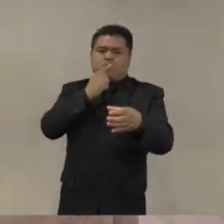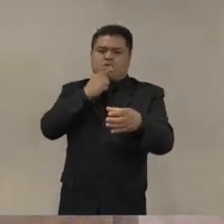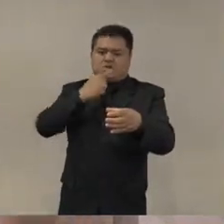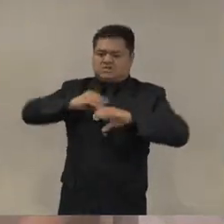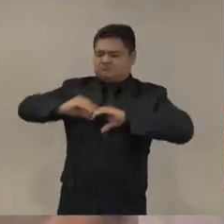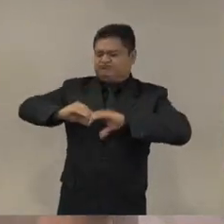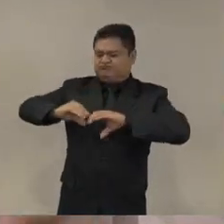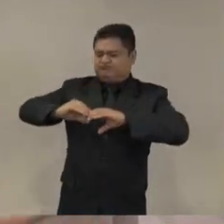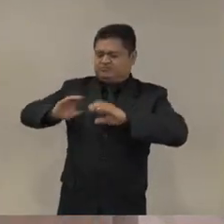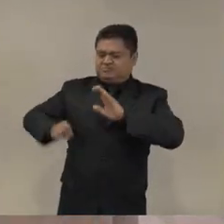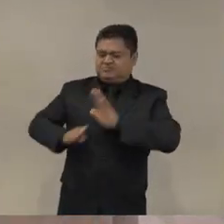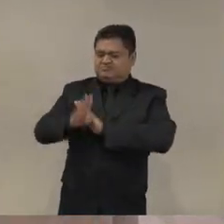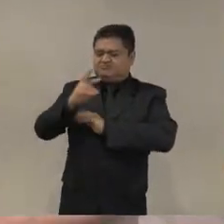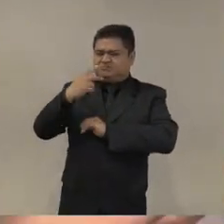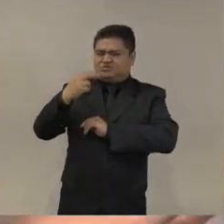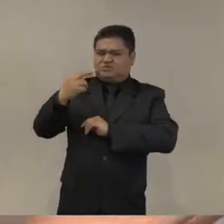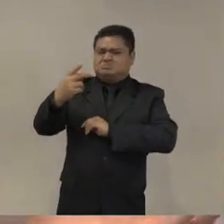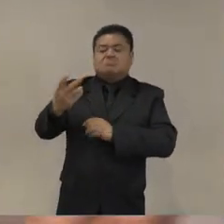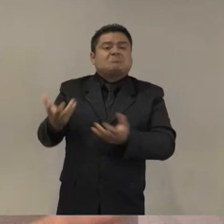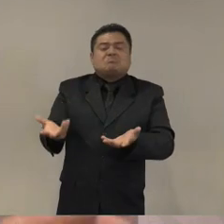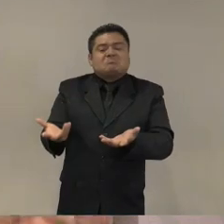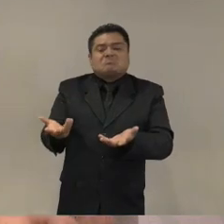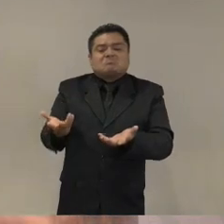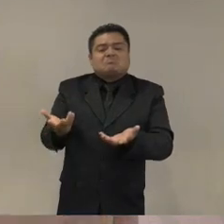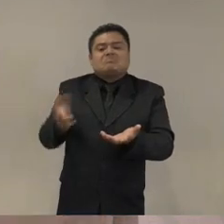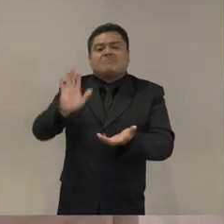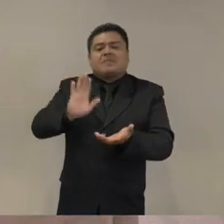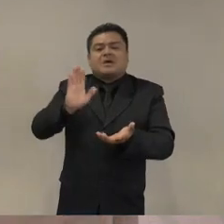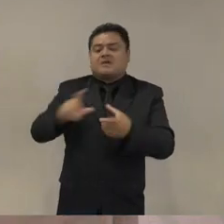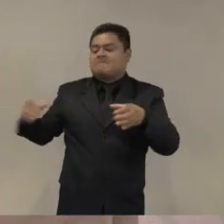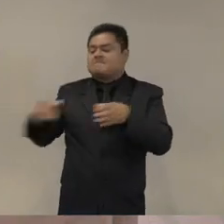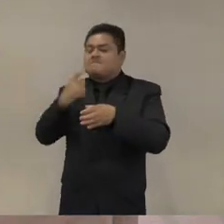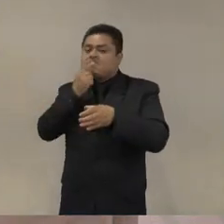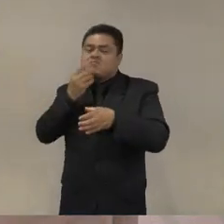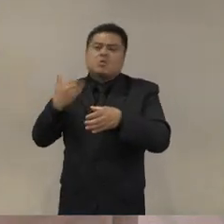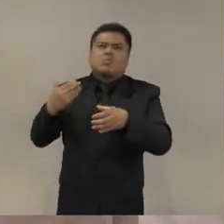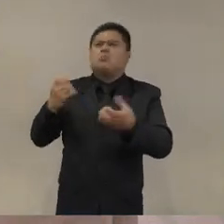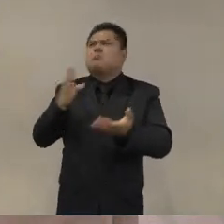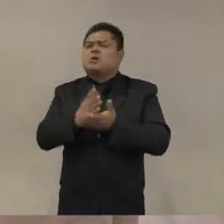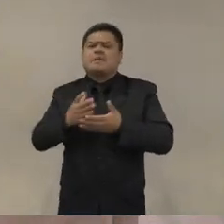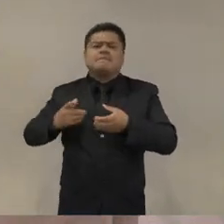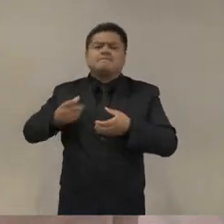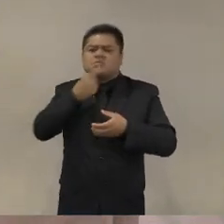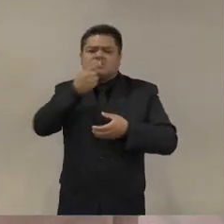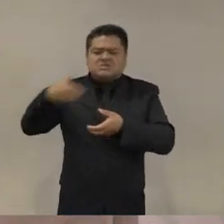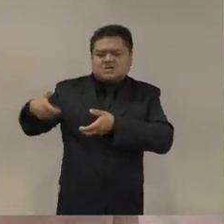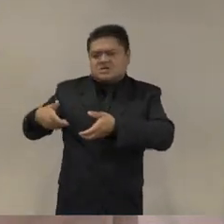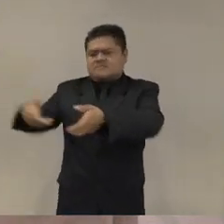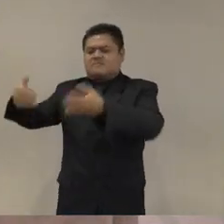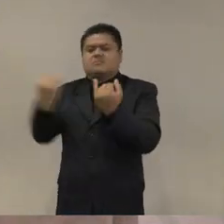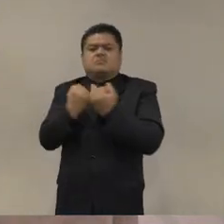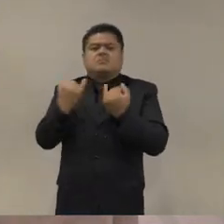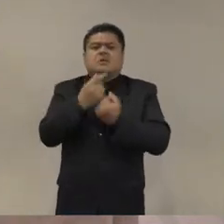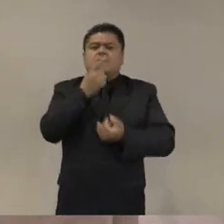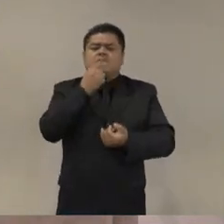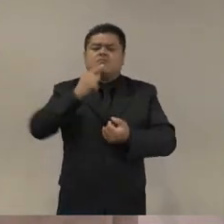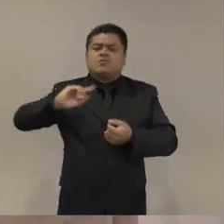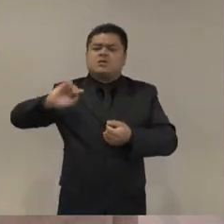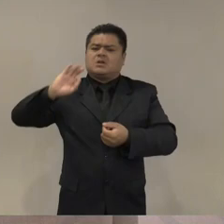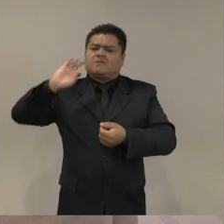que la policía de caminos quizá la policía judicial federal pero